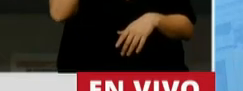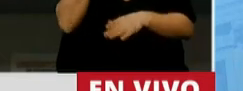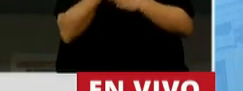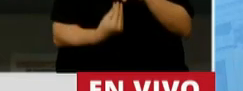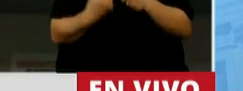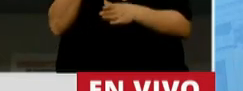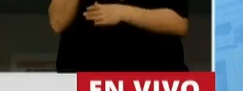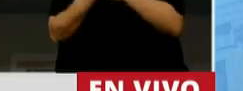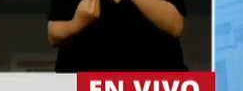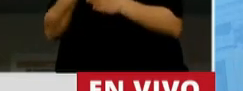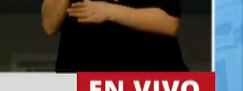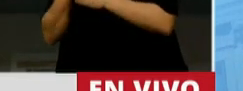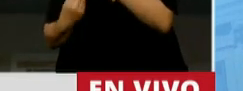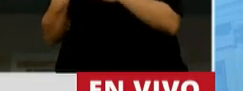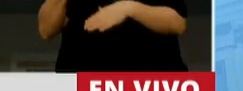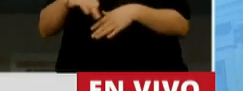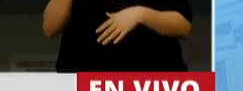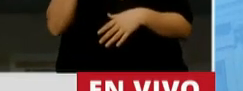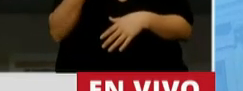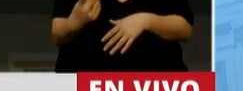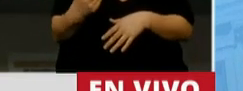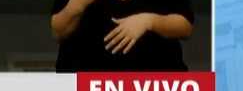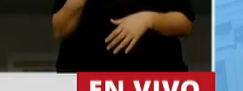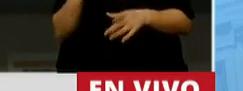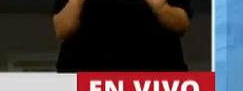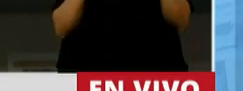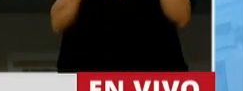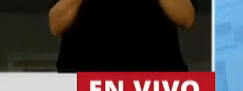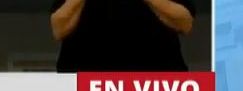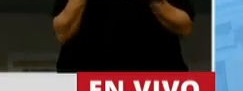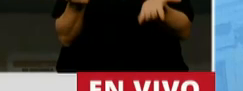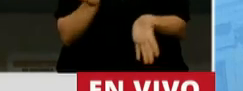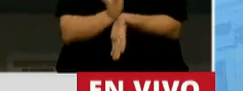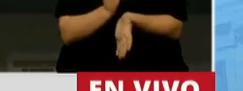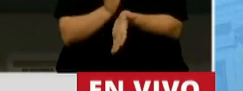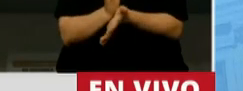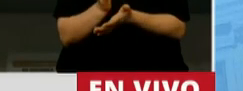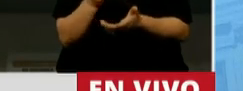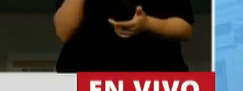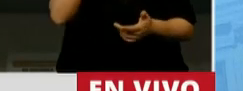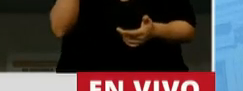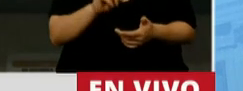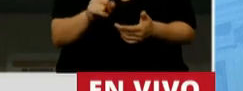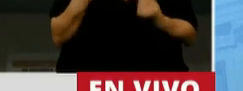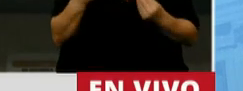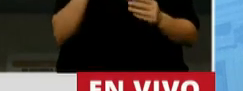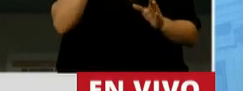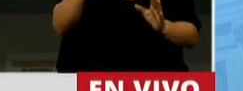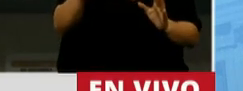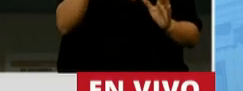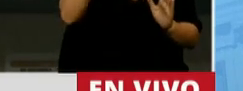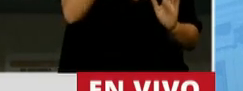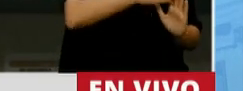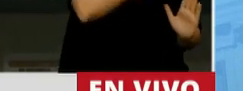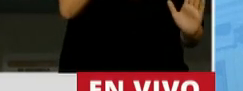cometieron. No puede ser que no tengamos en claro qué es lo que pasó del 2015 al